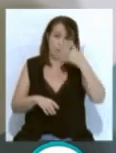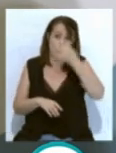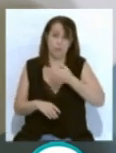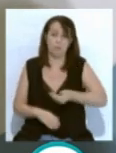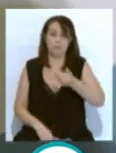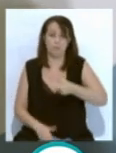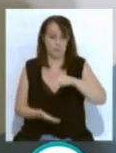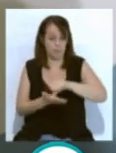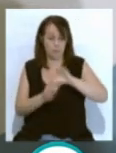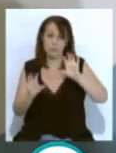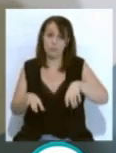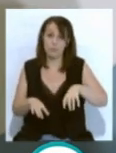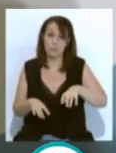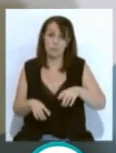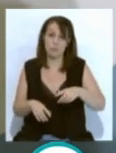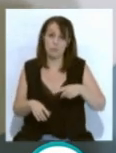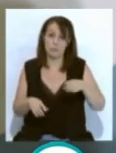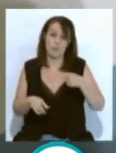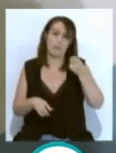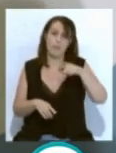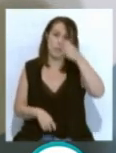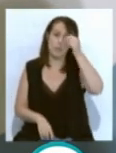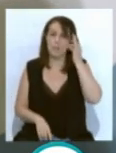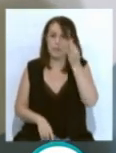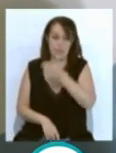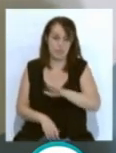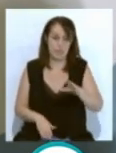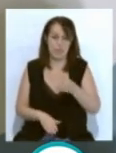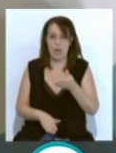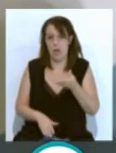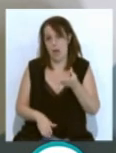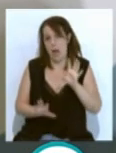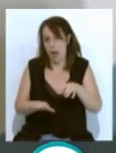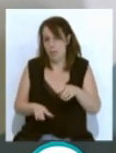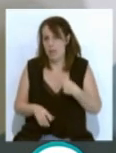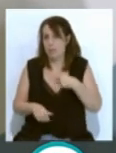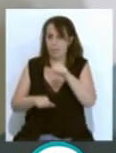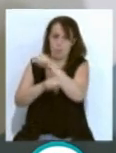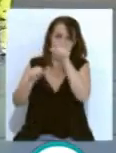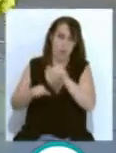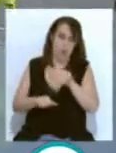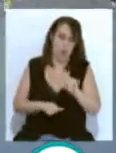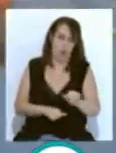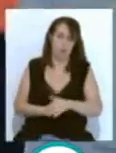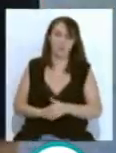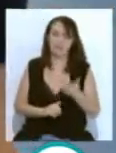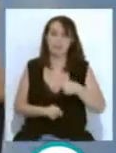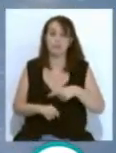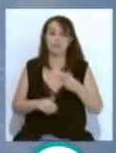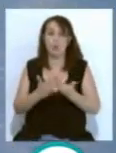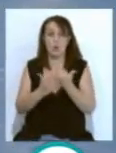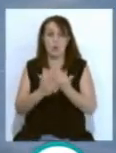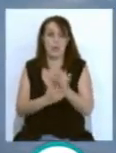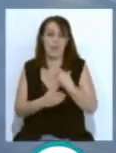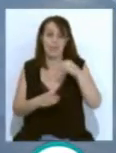que tanto la ciudad de Cádiz como los niños y las niñas gaditanos tuvieran ese ejemplo. Las jornadas se marcan en el primer